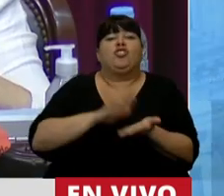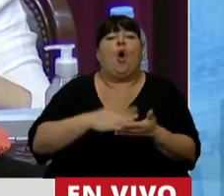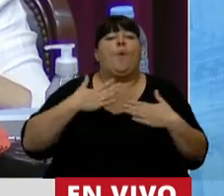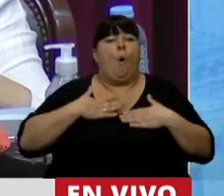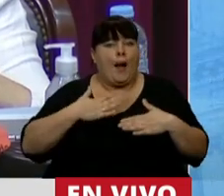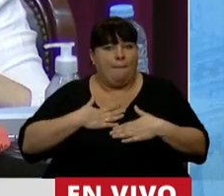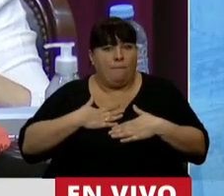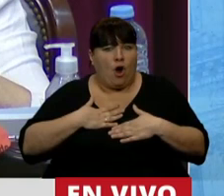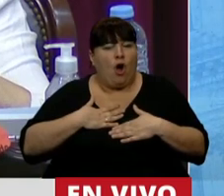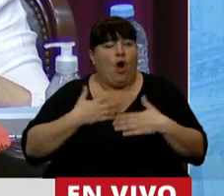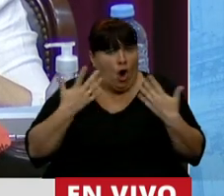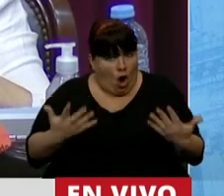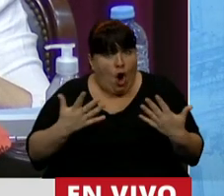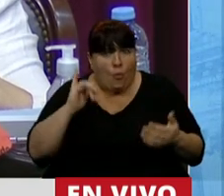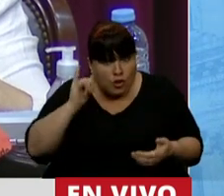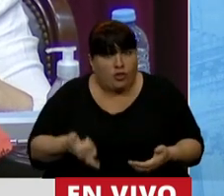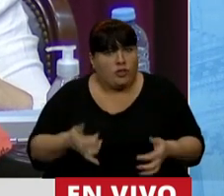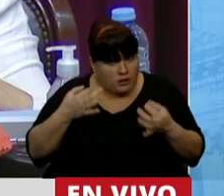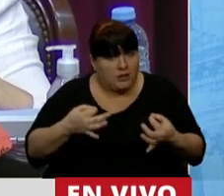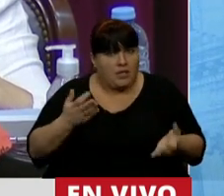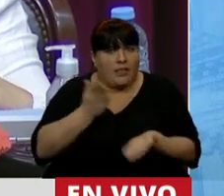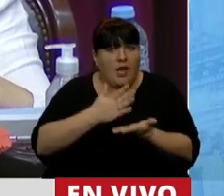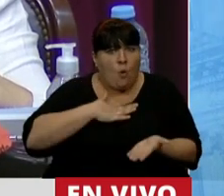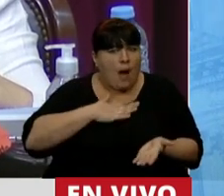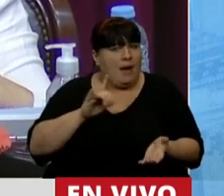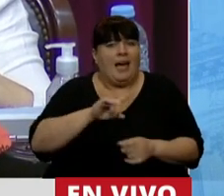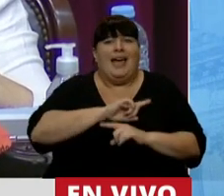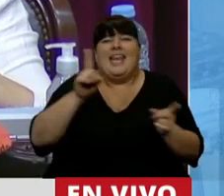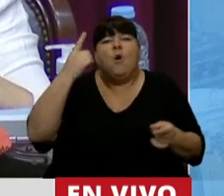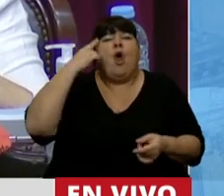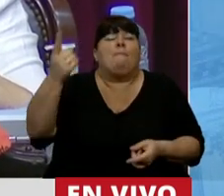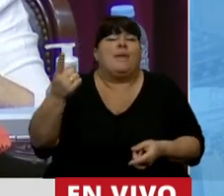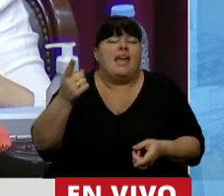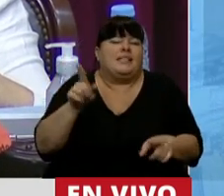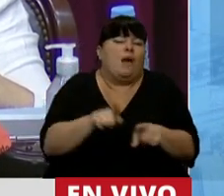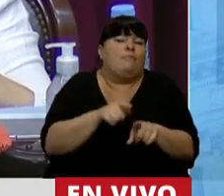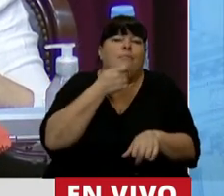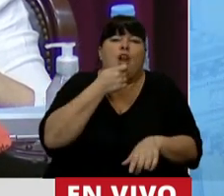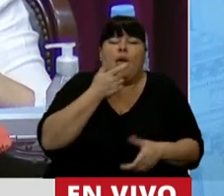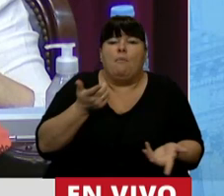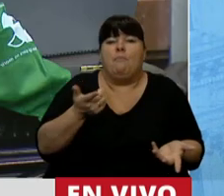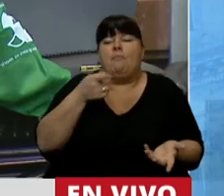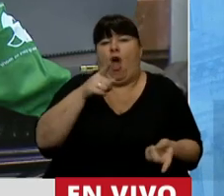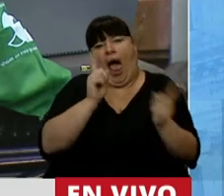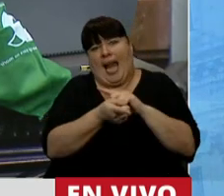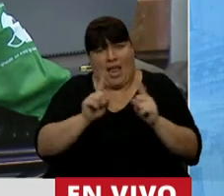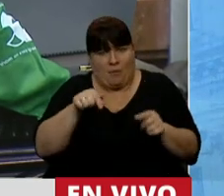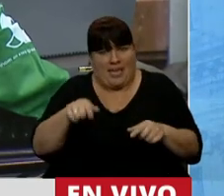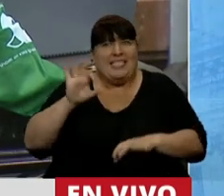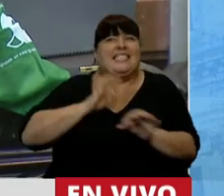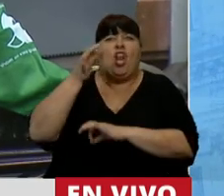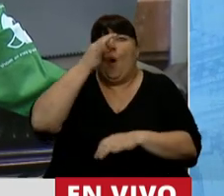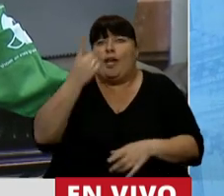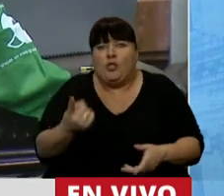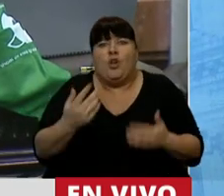nuestros cuerpos y por supuesto que esto es así. A nadie se le ocurriría pensar que lo contrario en este siglo